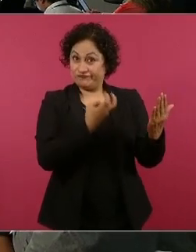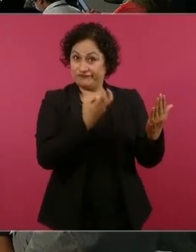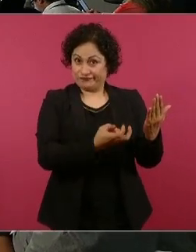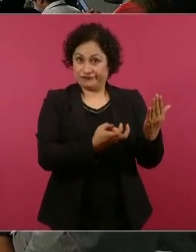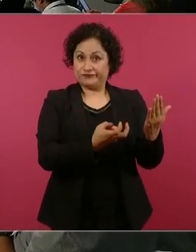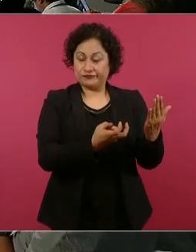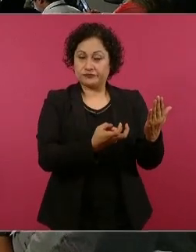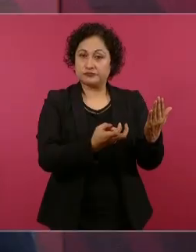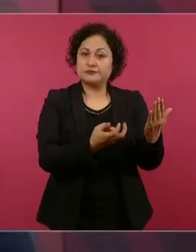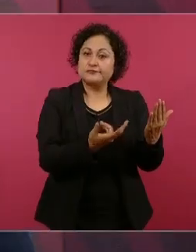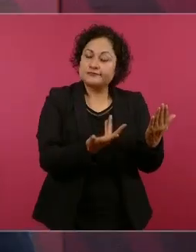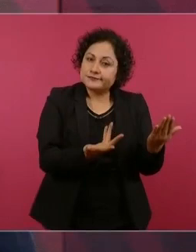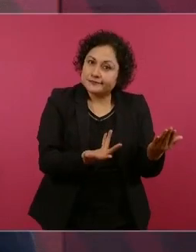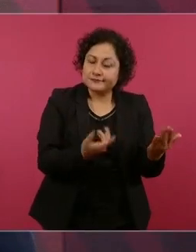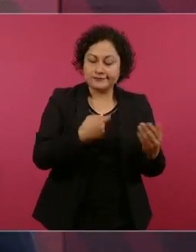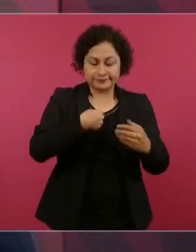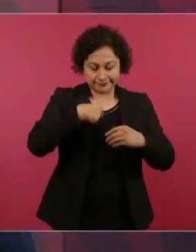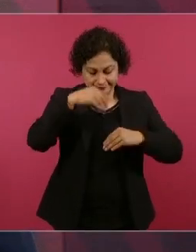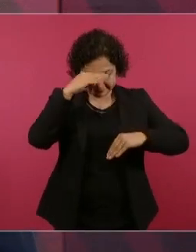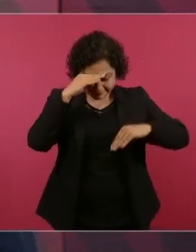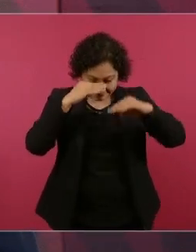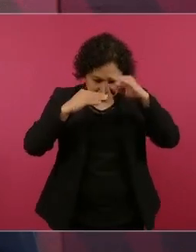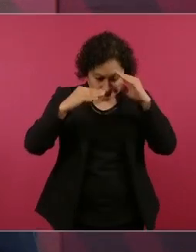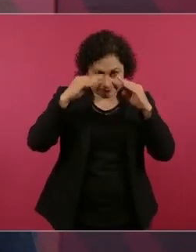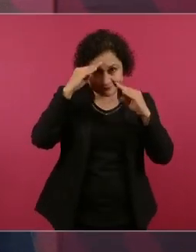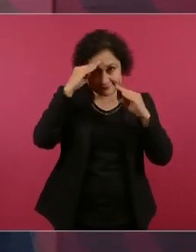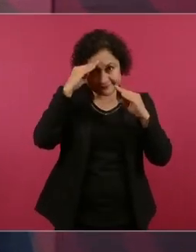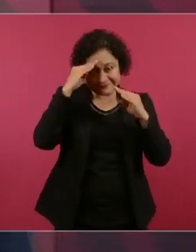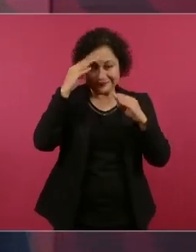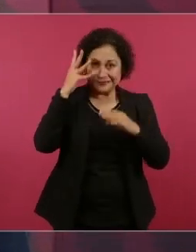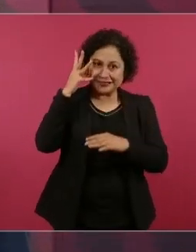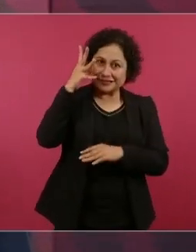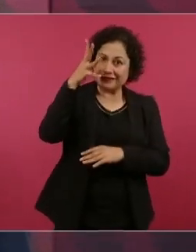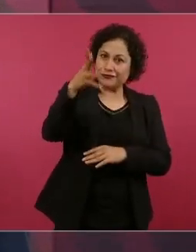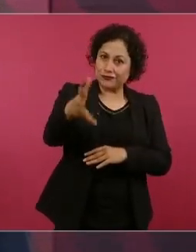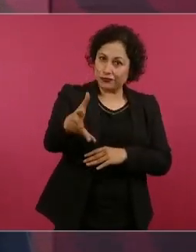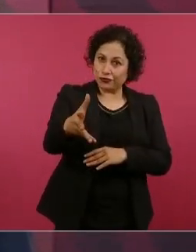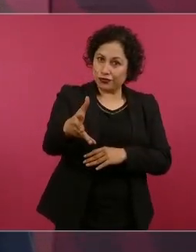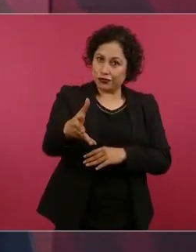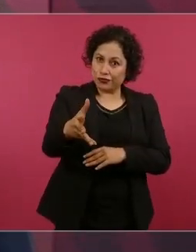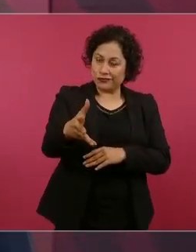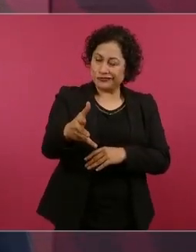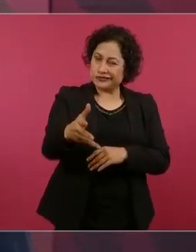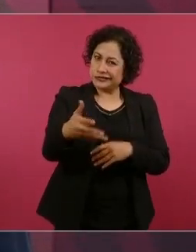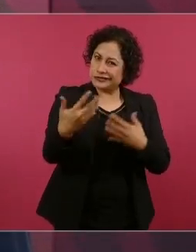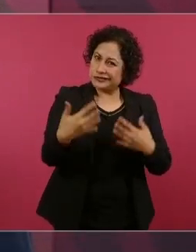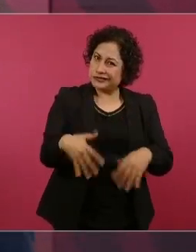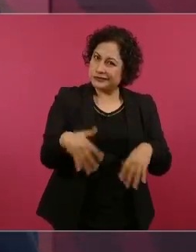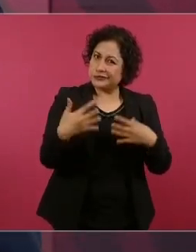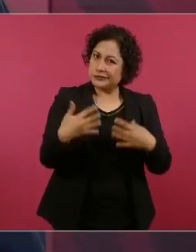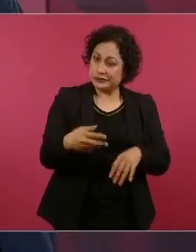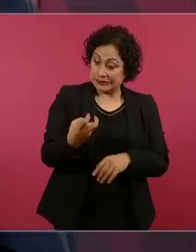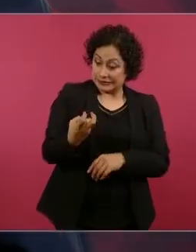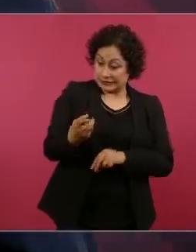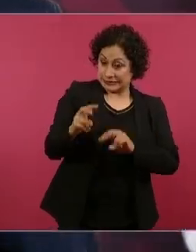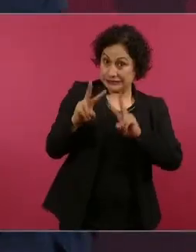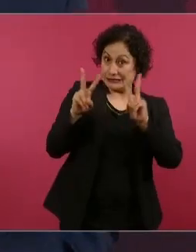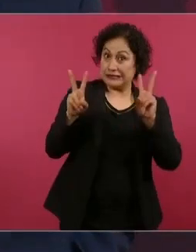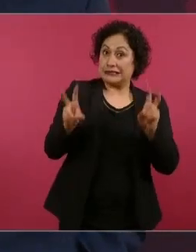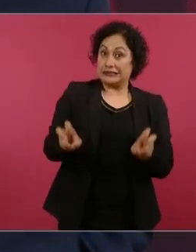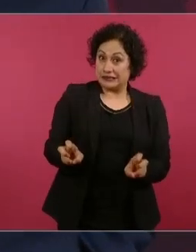esto va a seguir creciendo y evolucionando y